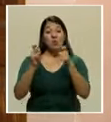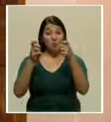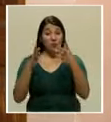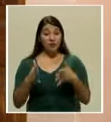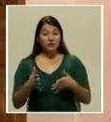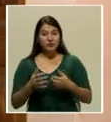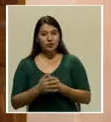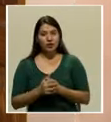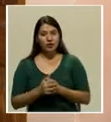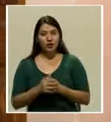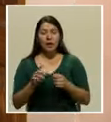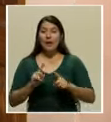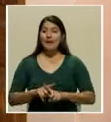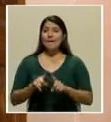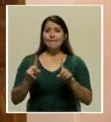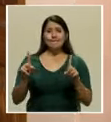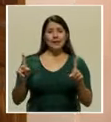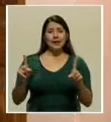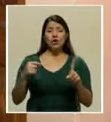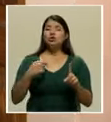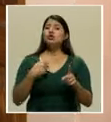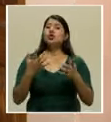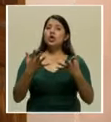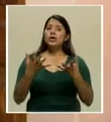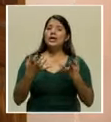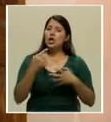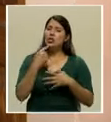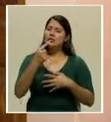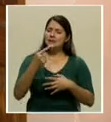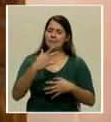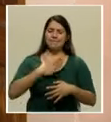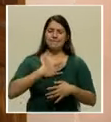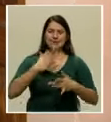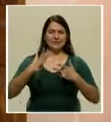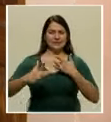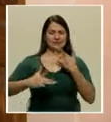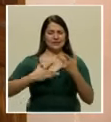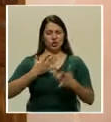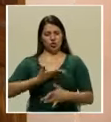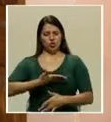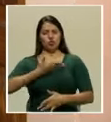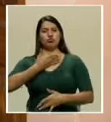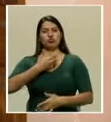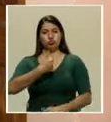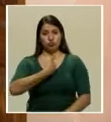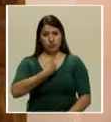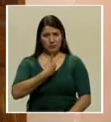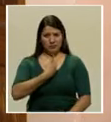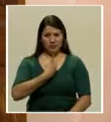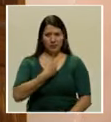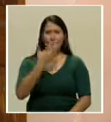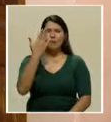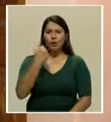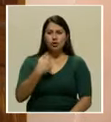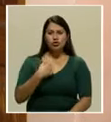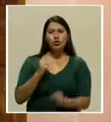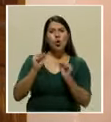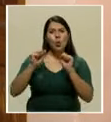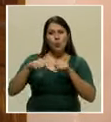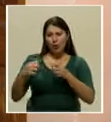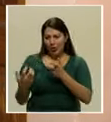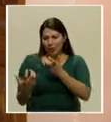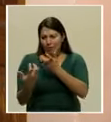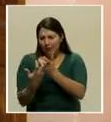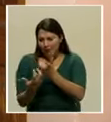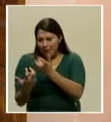Pero prácticamente tengo que decirlo, me siento orgulloso de mí, porque pude congeniar con